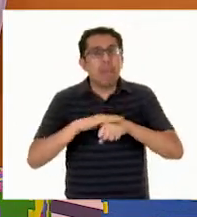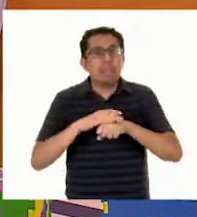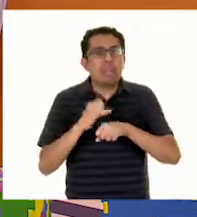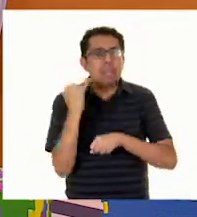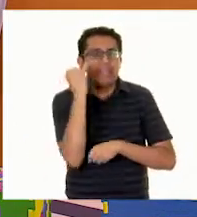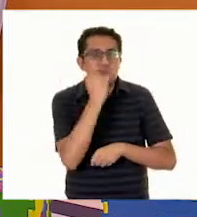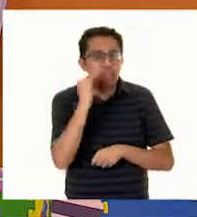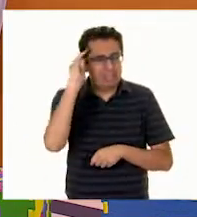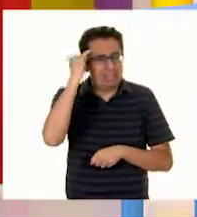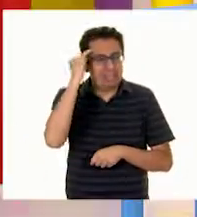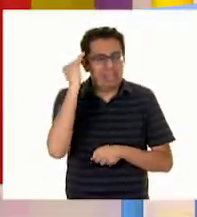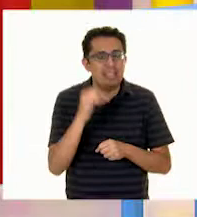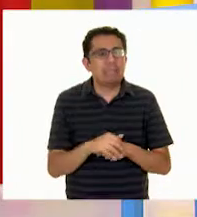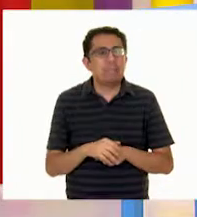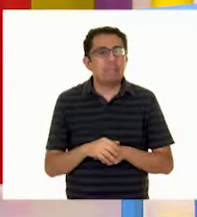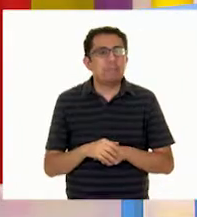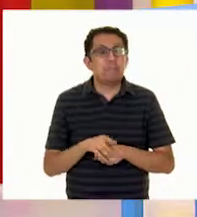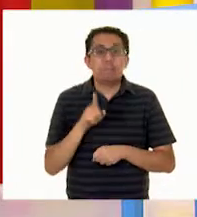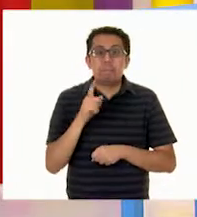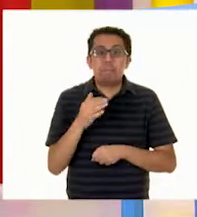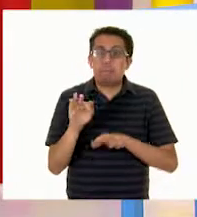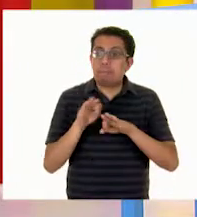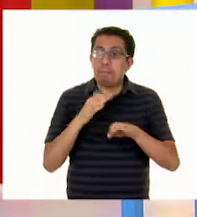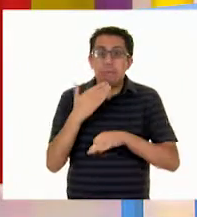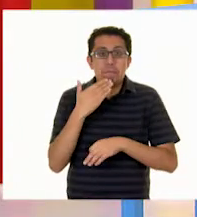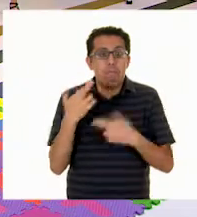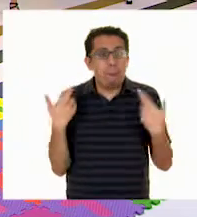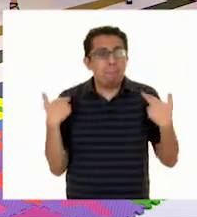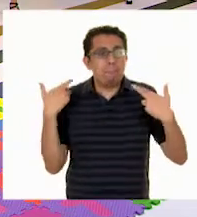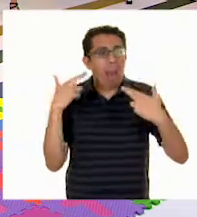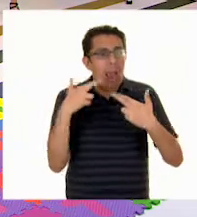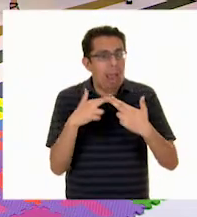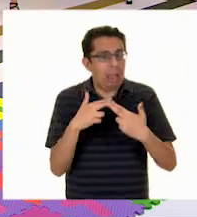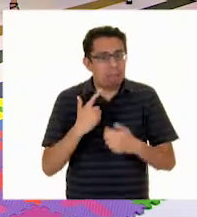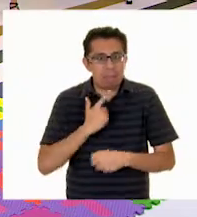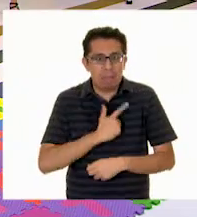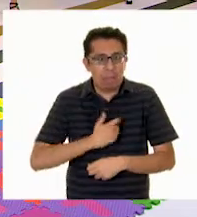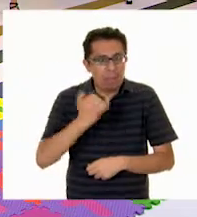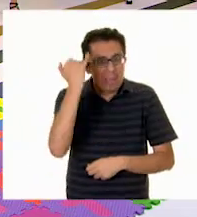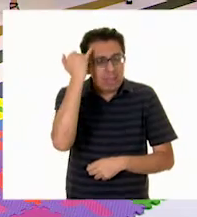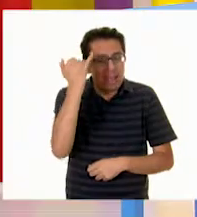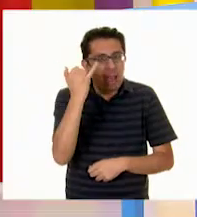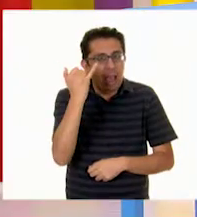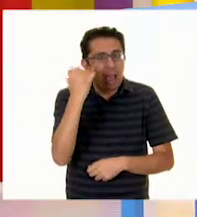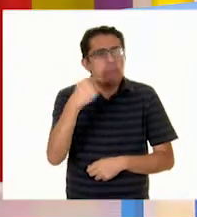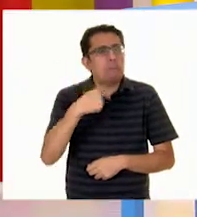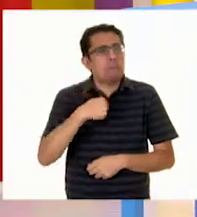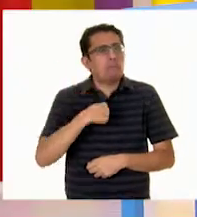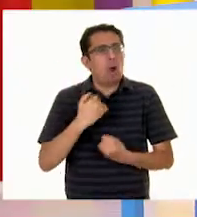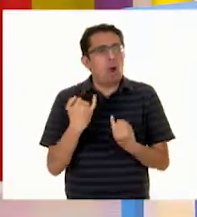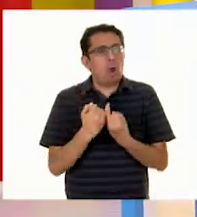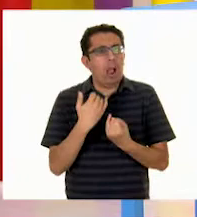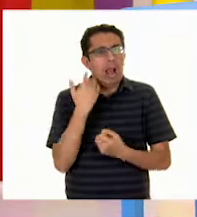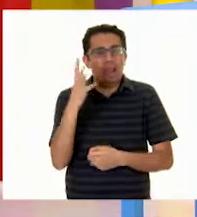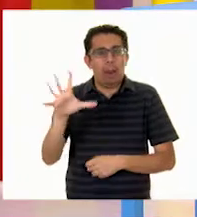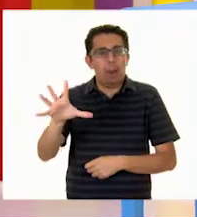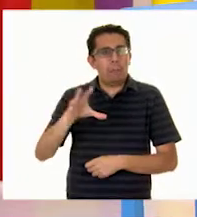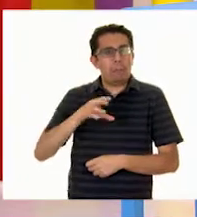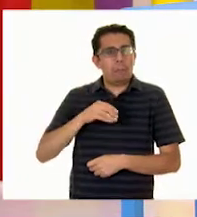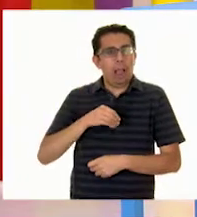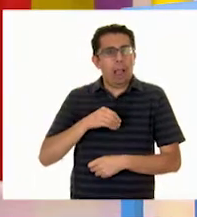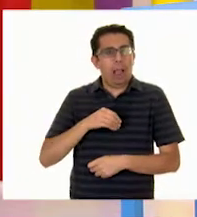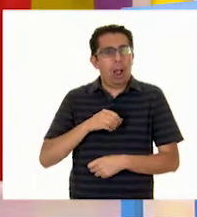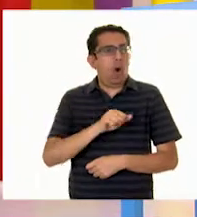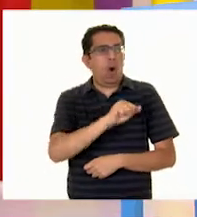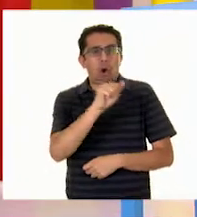Originarias Pues qué buen trabajo Maestra Me parece maravilloso Y yo creo que me inspiras A mí Y seguramente A muchas personas